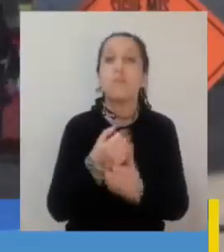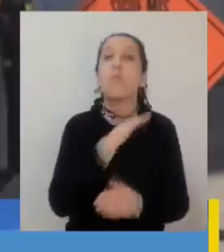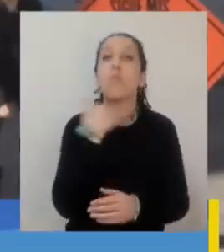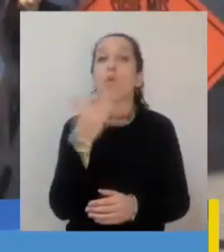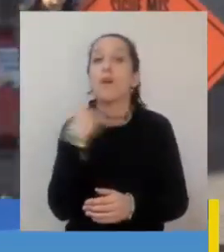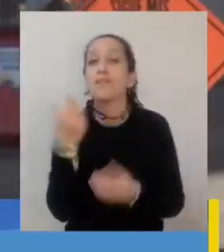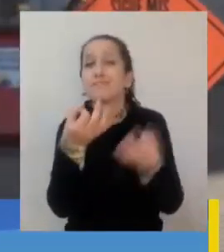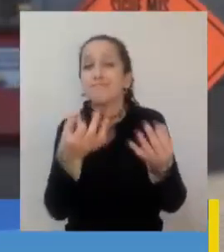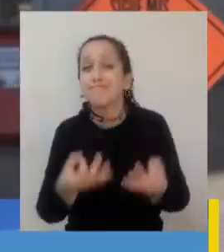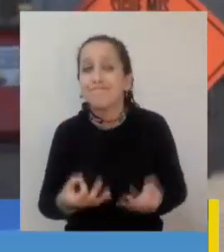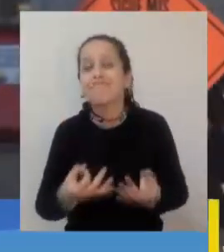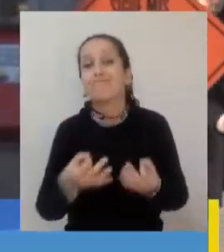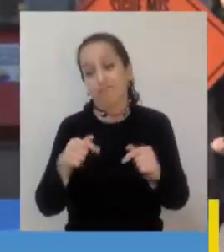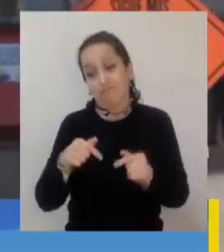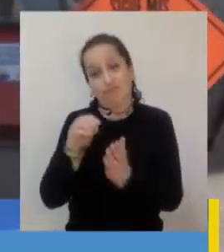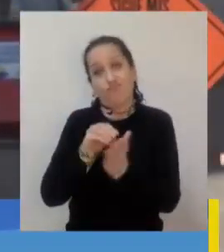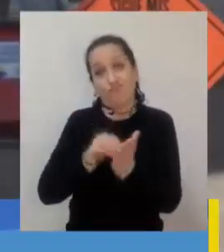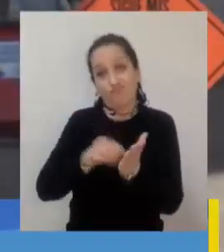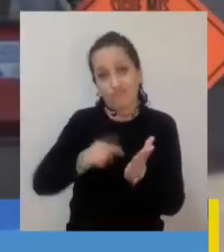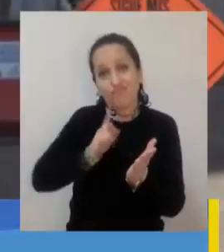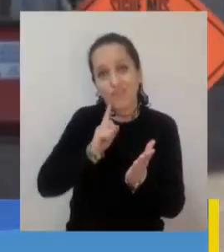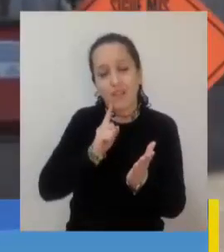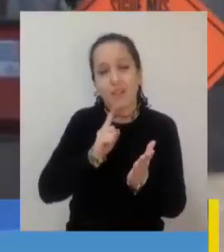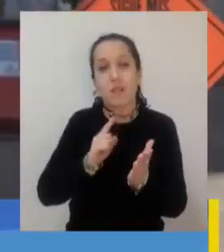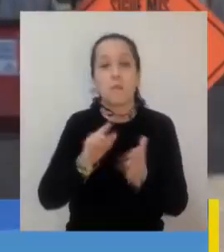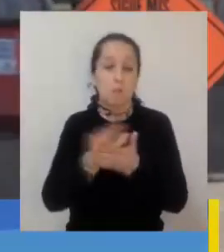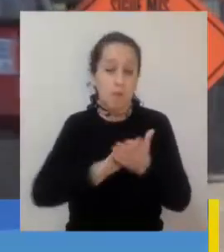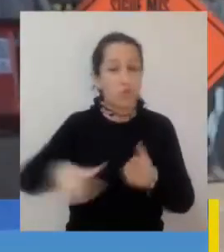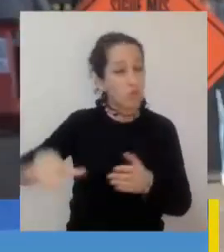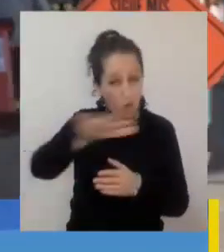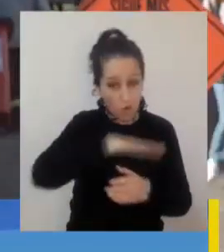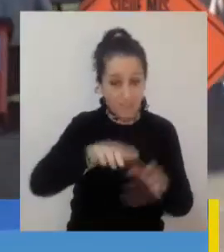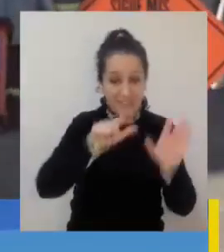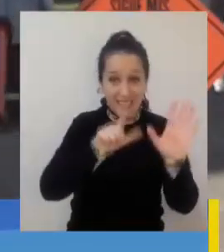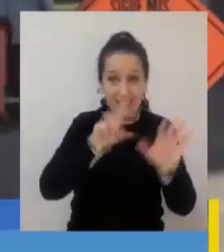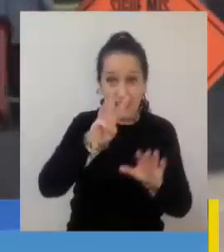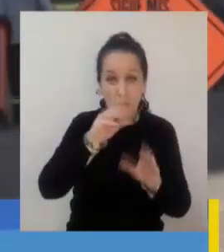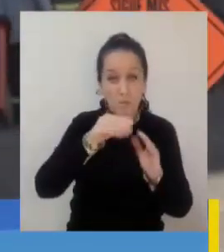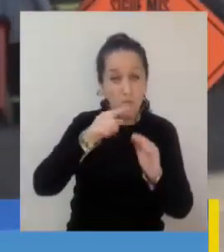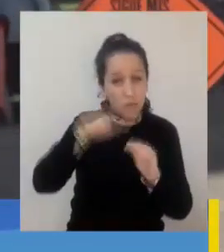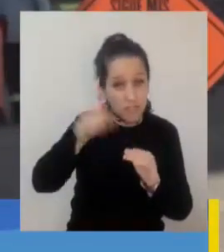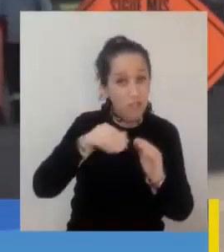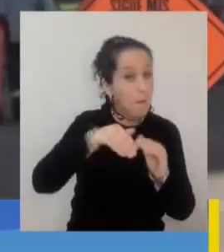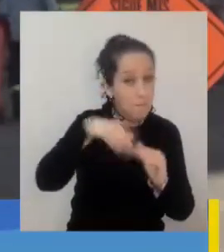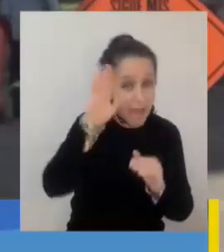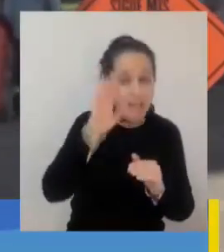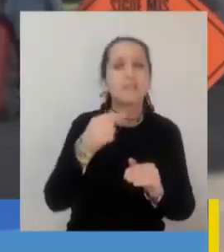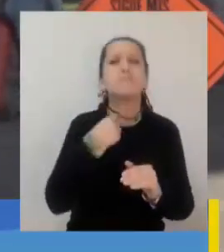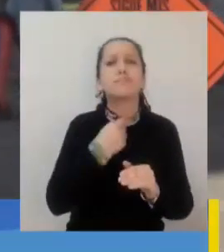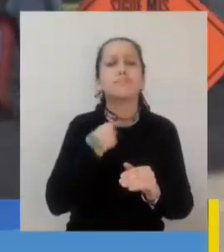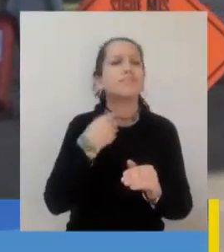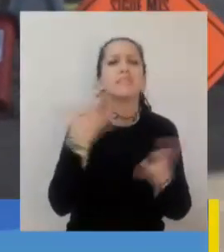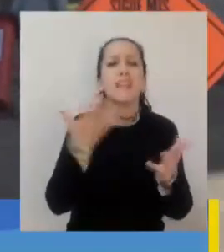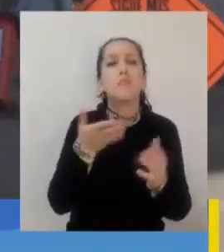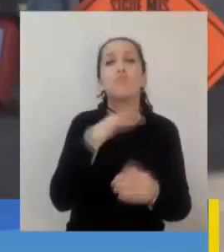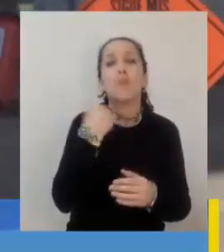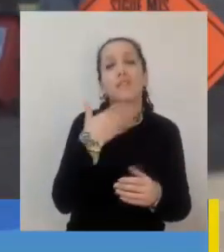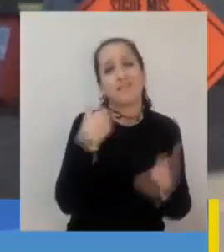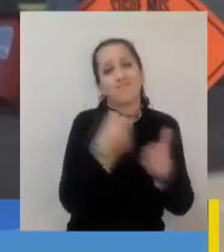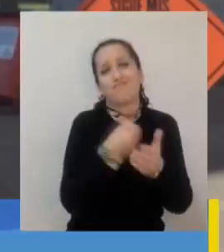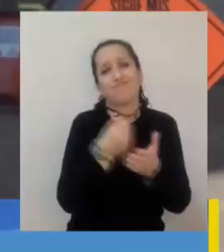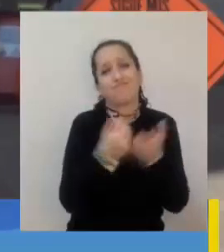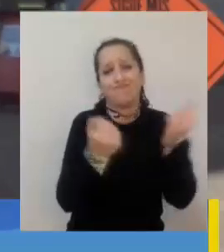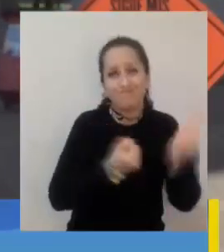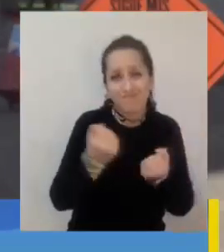nos registran nosotros como Mutual de Seguridad el 73% está relacionado a tránsito ya sea en el contexto de trabajo